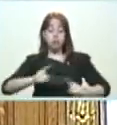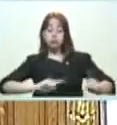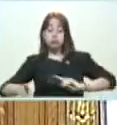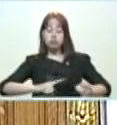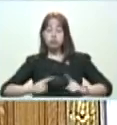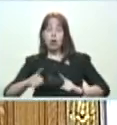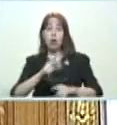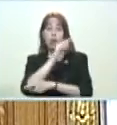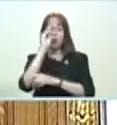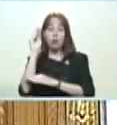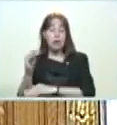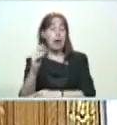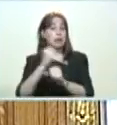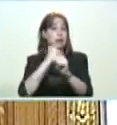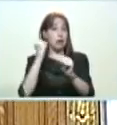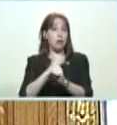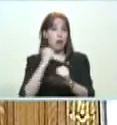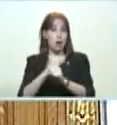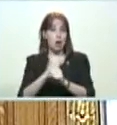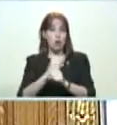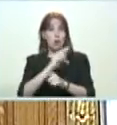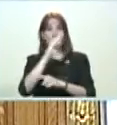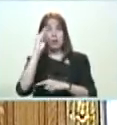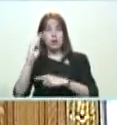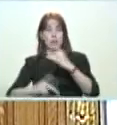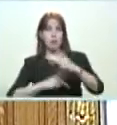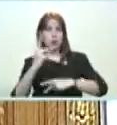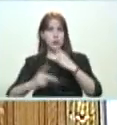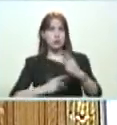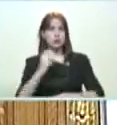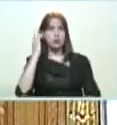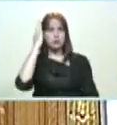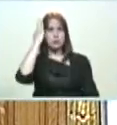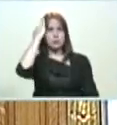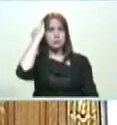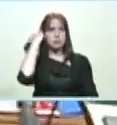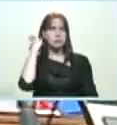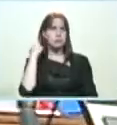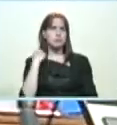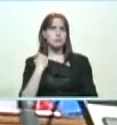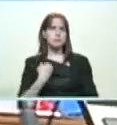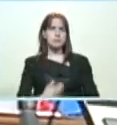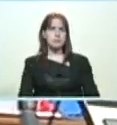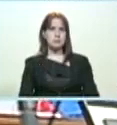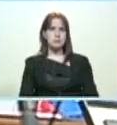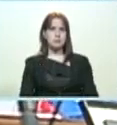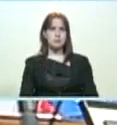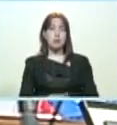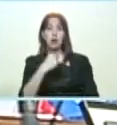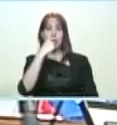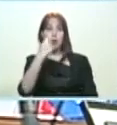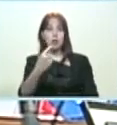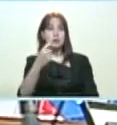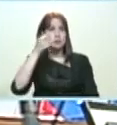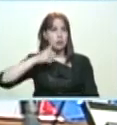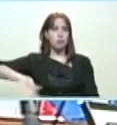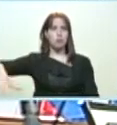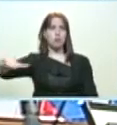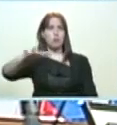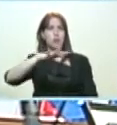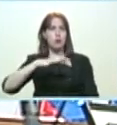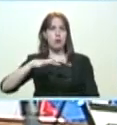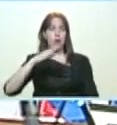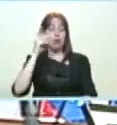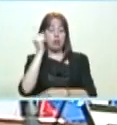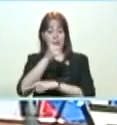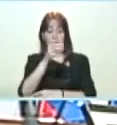cuidar el empleo. Hay que cuidar la producción. Hay que cuidar el ingreso. Y, como dice nuestro pueblo, hay